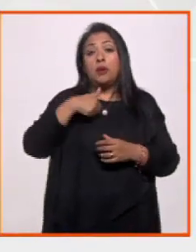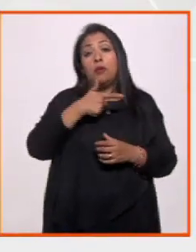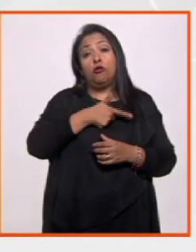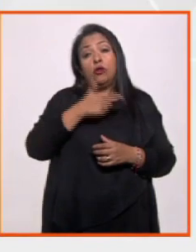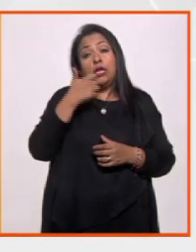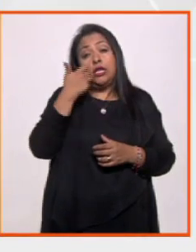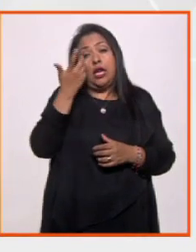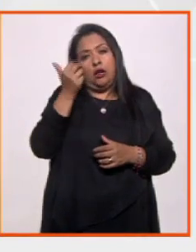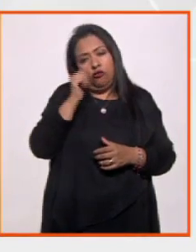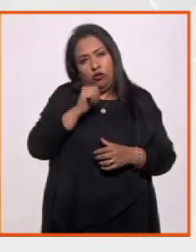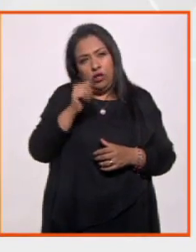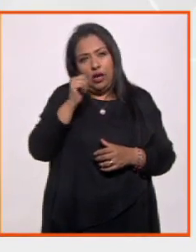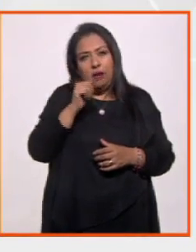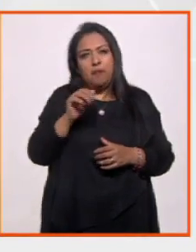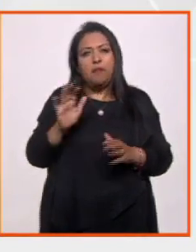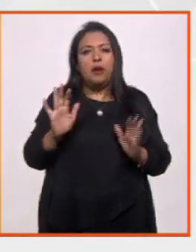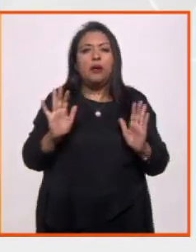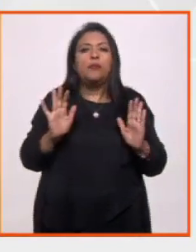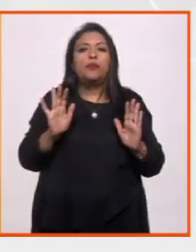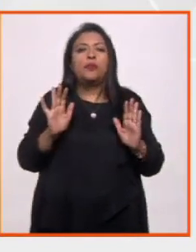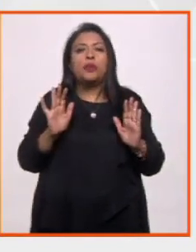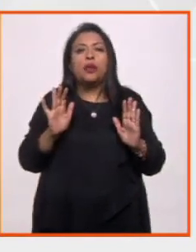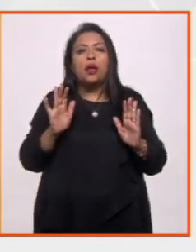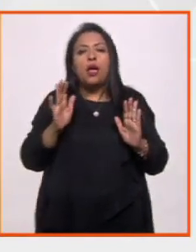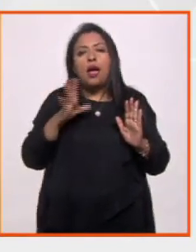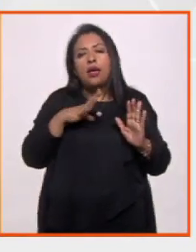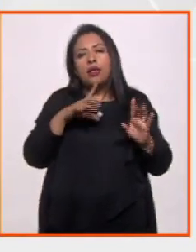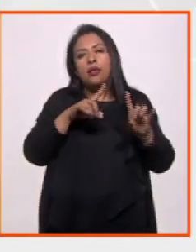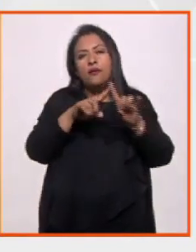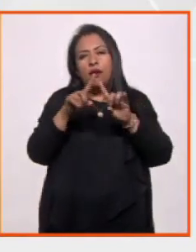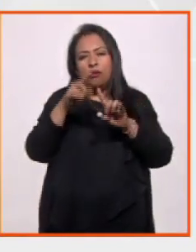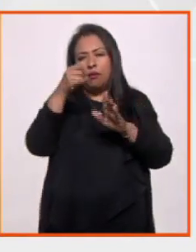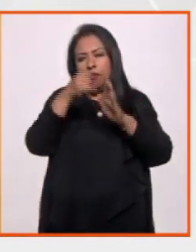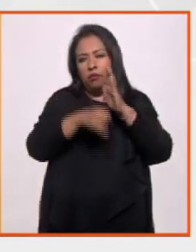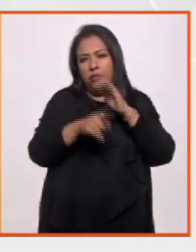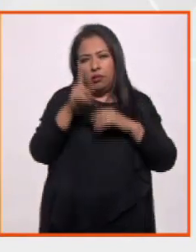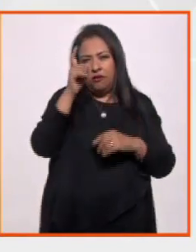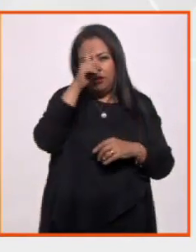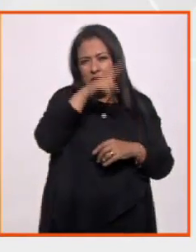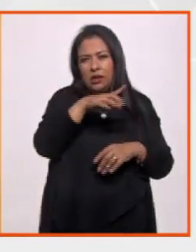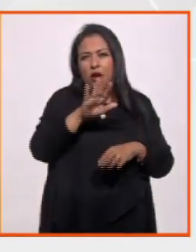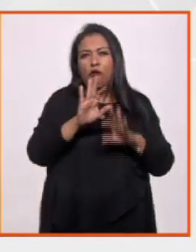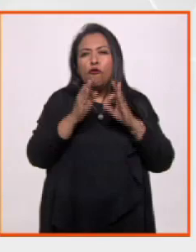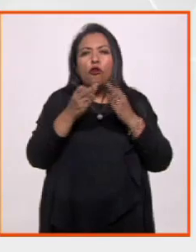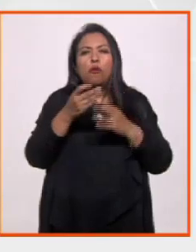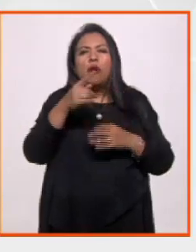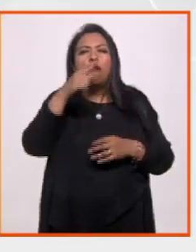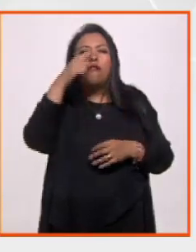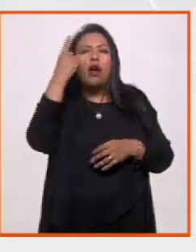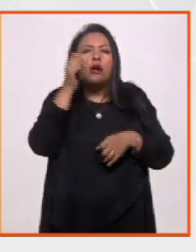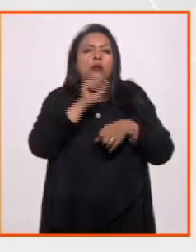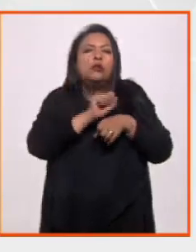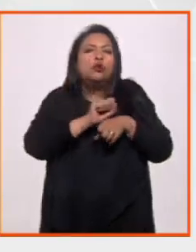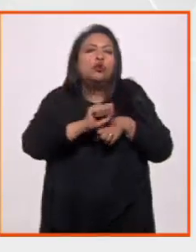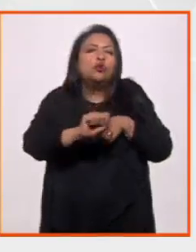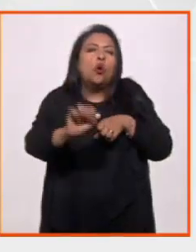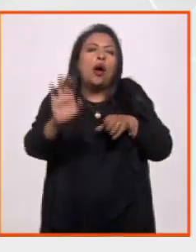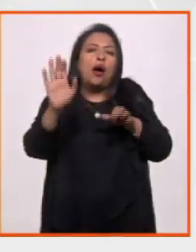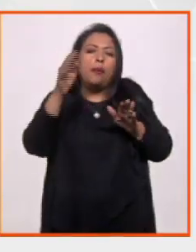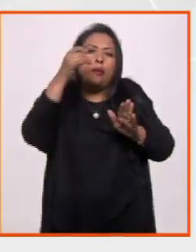abordar una cierta complejidad de la manera más simple posible, o sea,